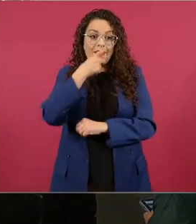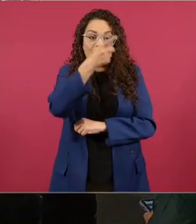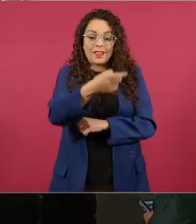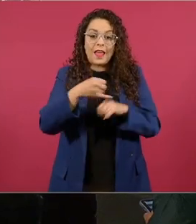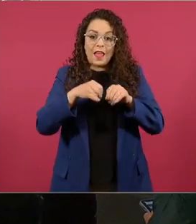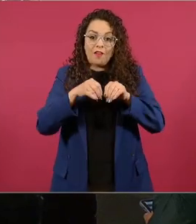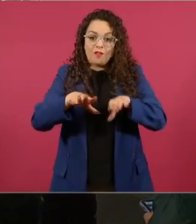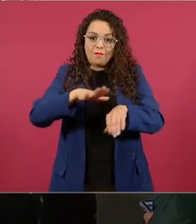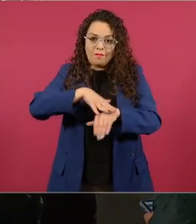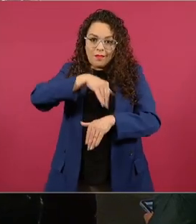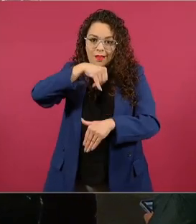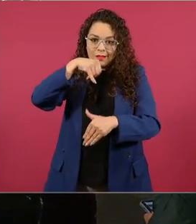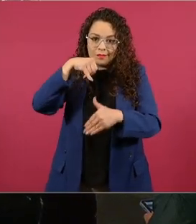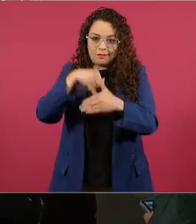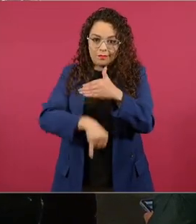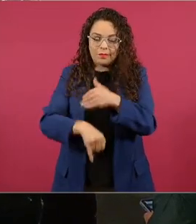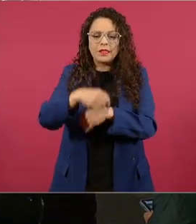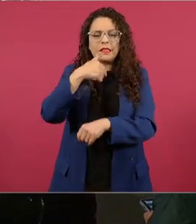me daba yo cuenta